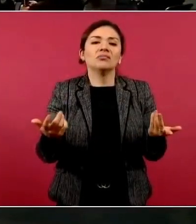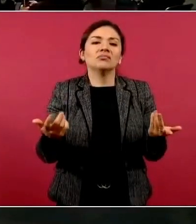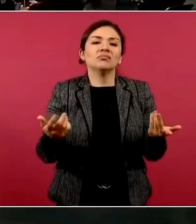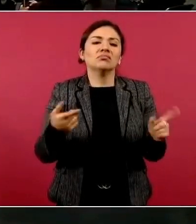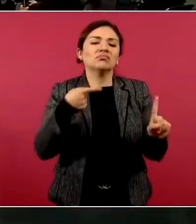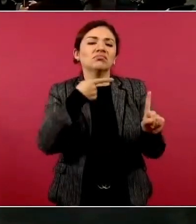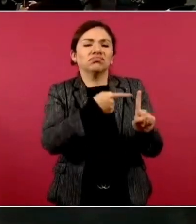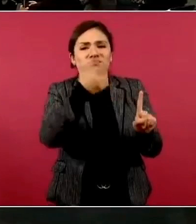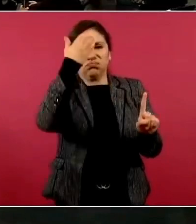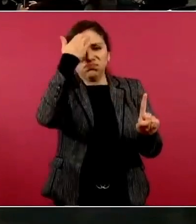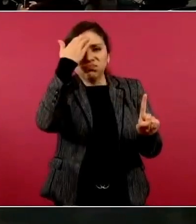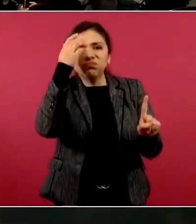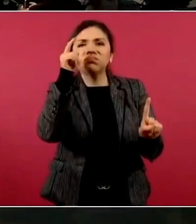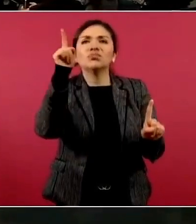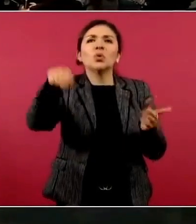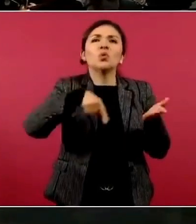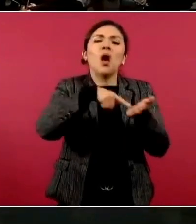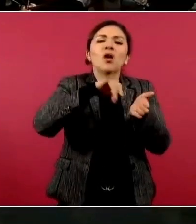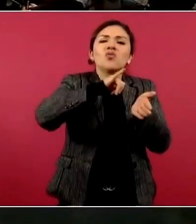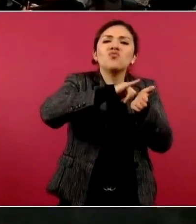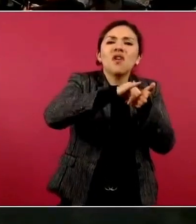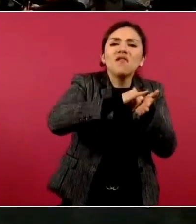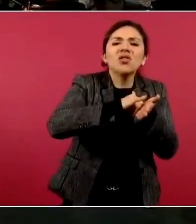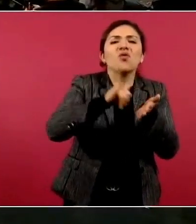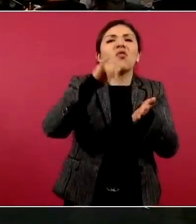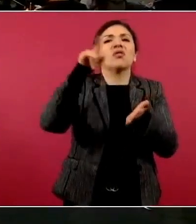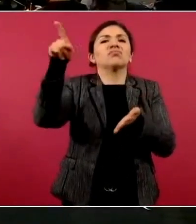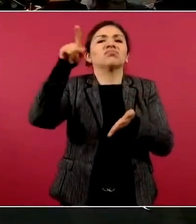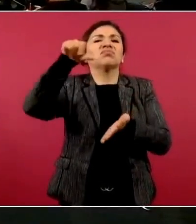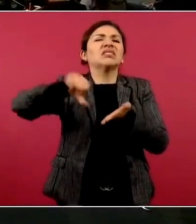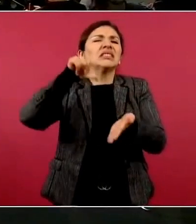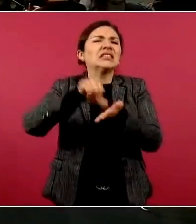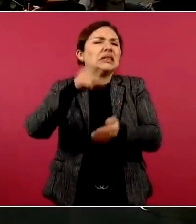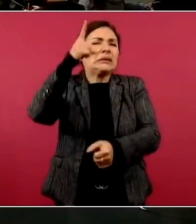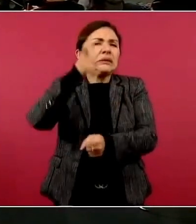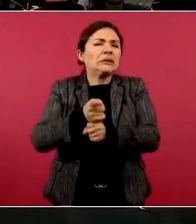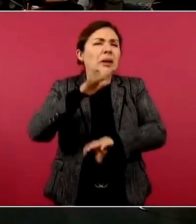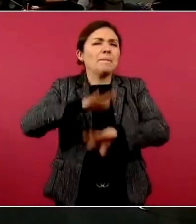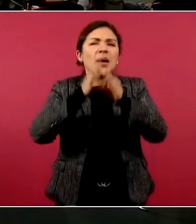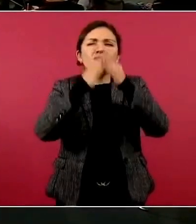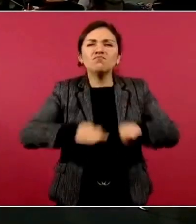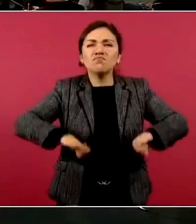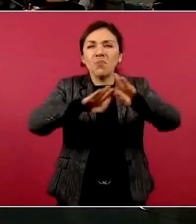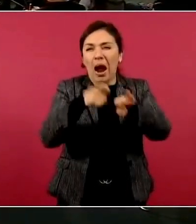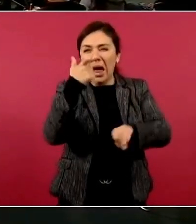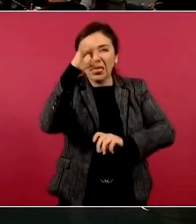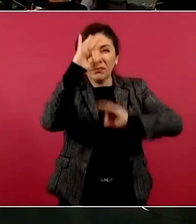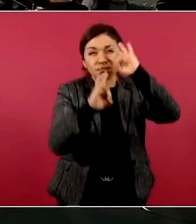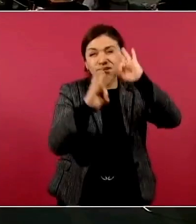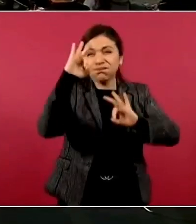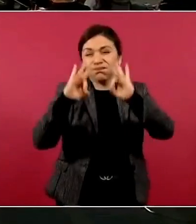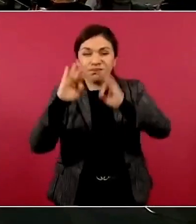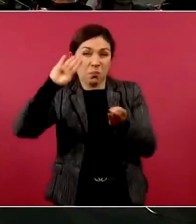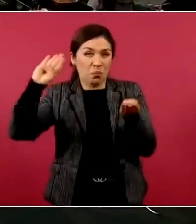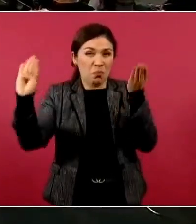en Nueva York y lo conocen en los centros financieros más importantes del mundo.